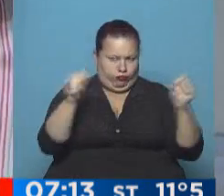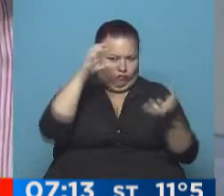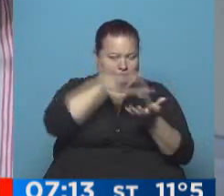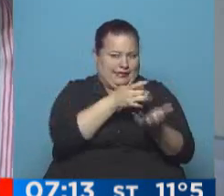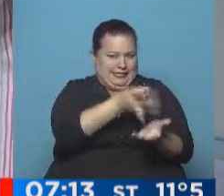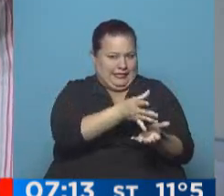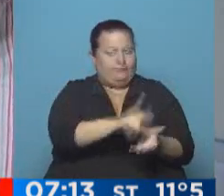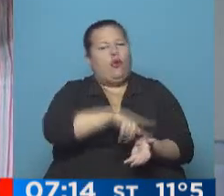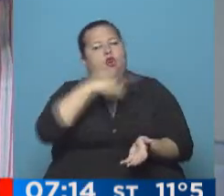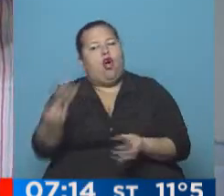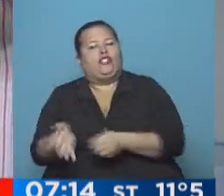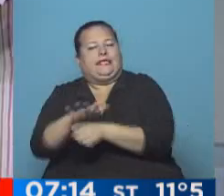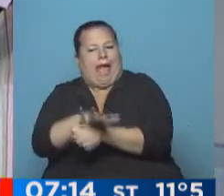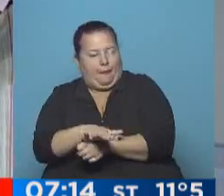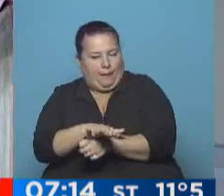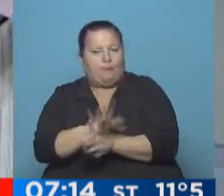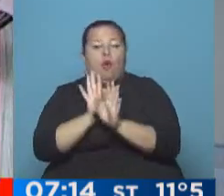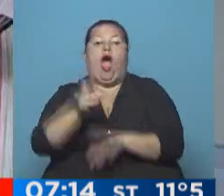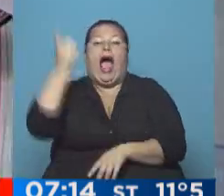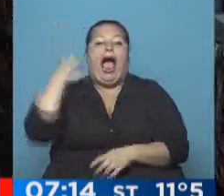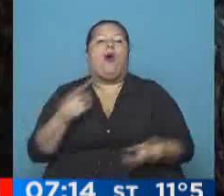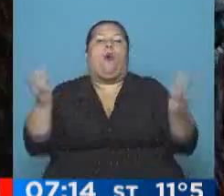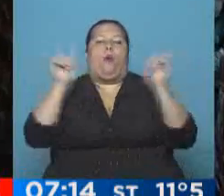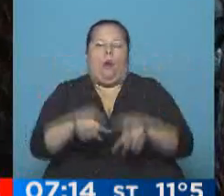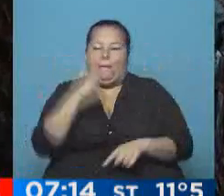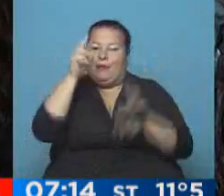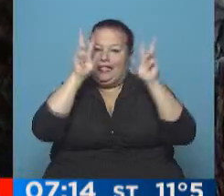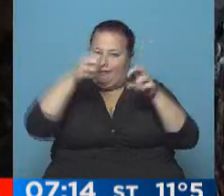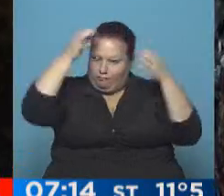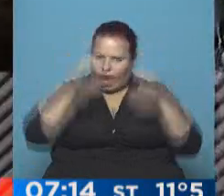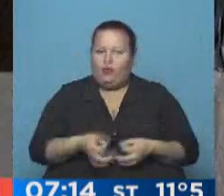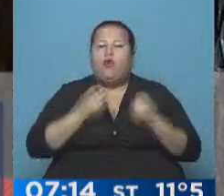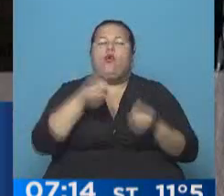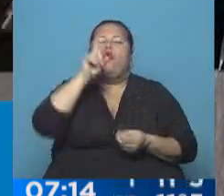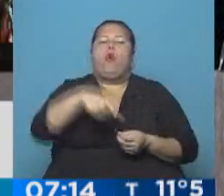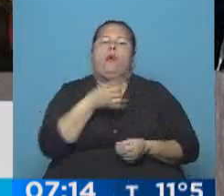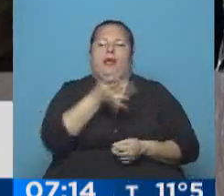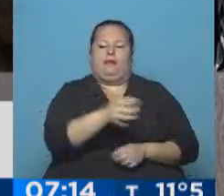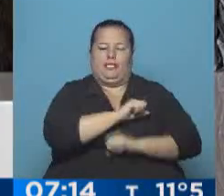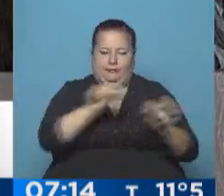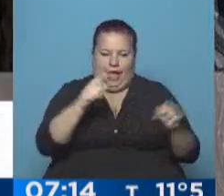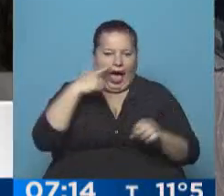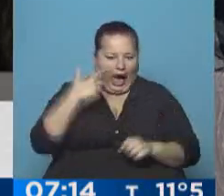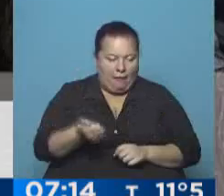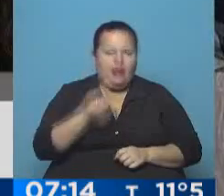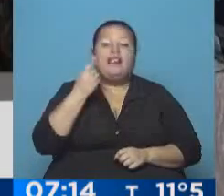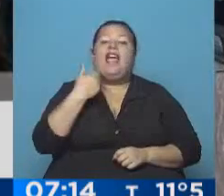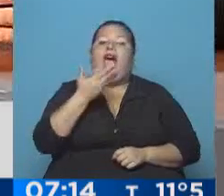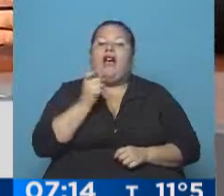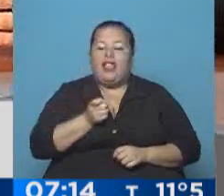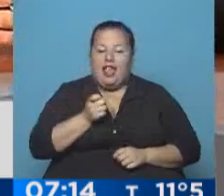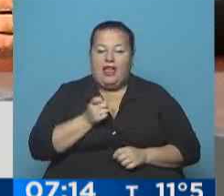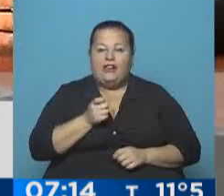atentado, y otra, el encubrimiento. Bueno, ayer se reanudó la primera causa, la original, la del atentado a la AMIA, y le tocó el turno